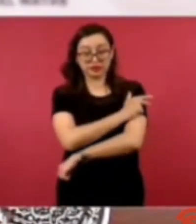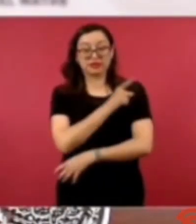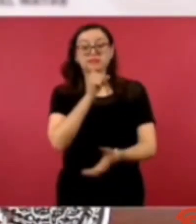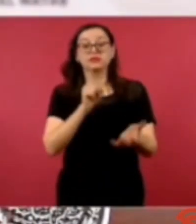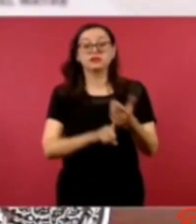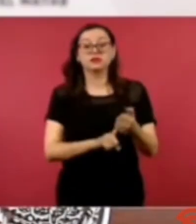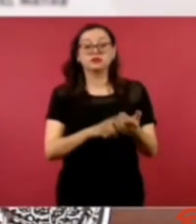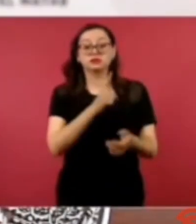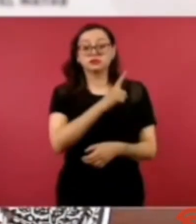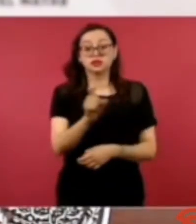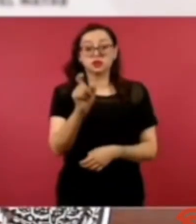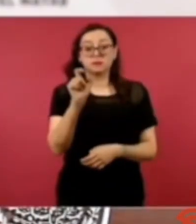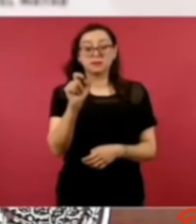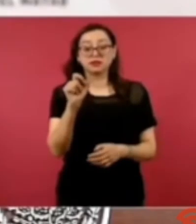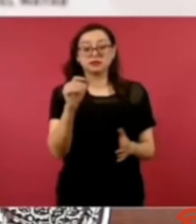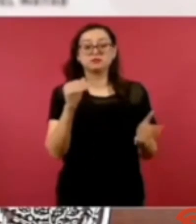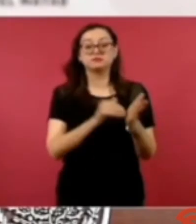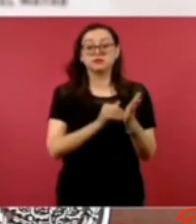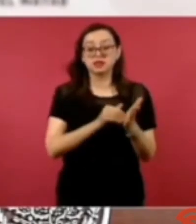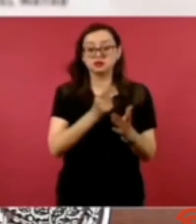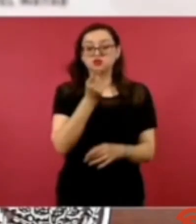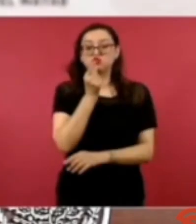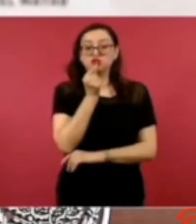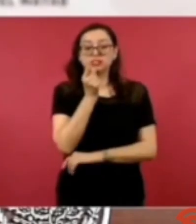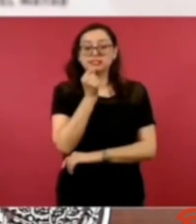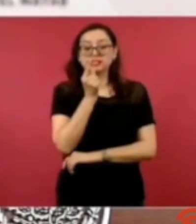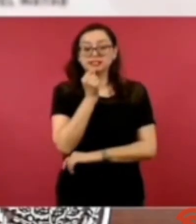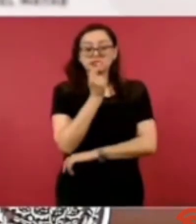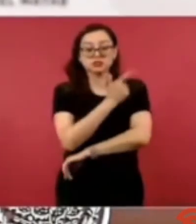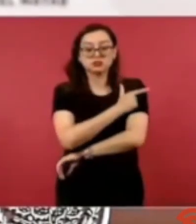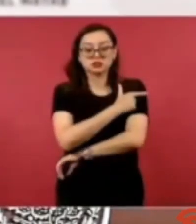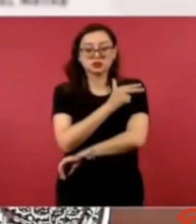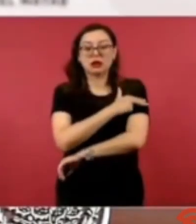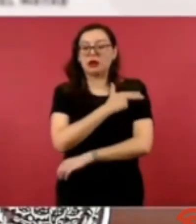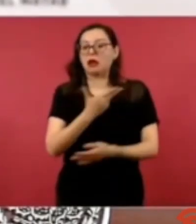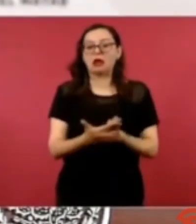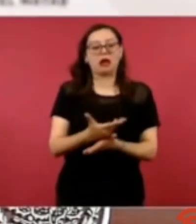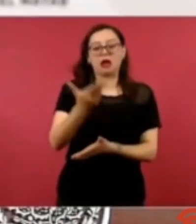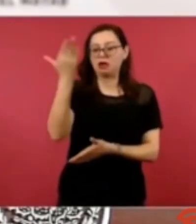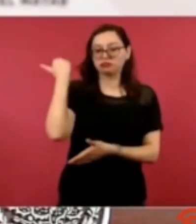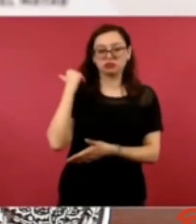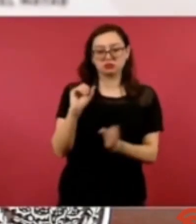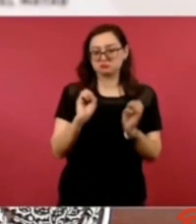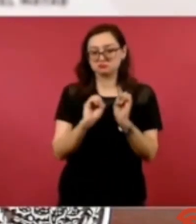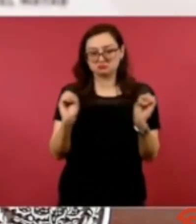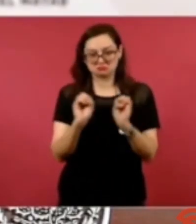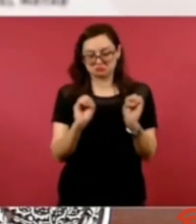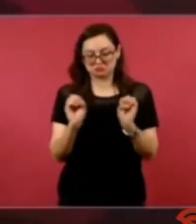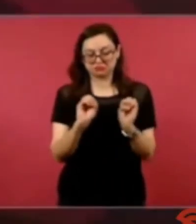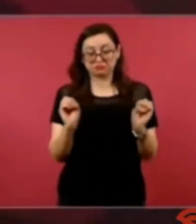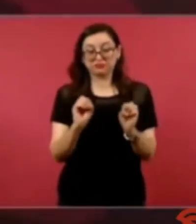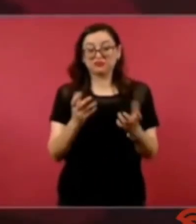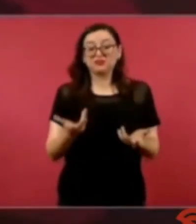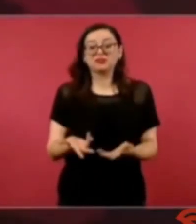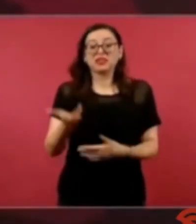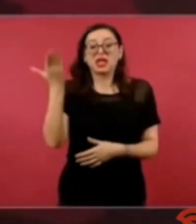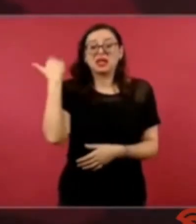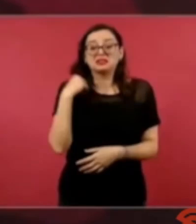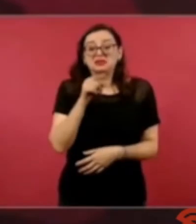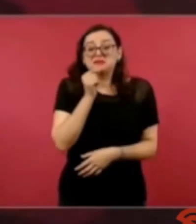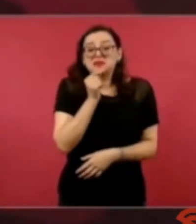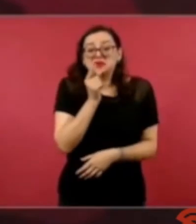elementos de la guardia nacional no había eso había 20 mil